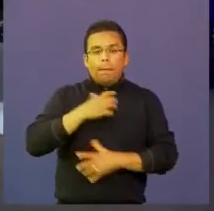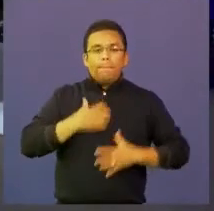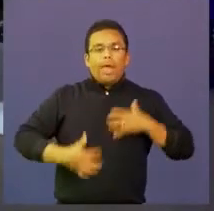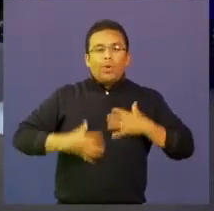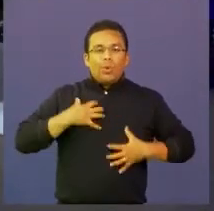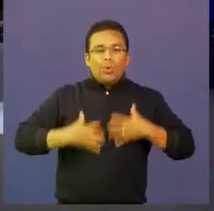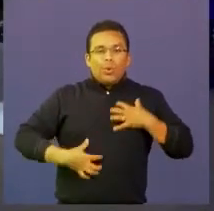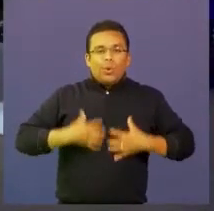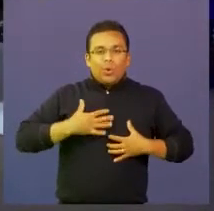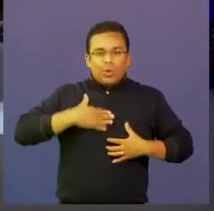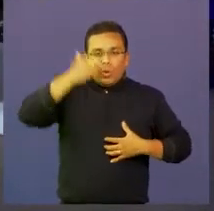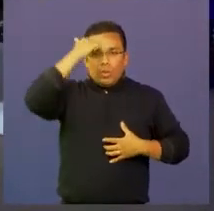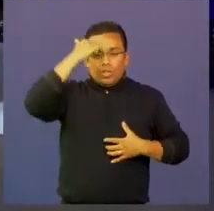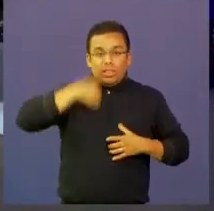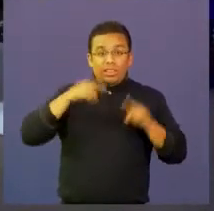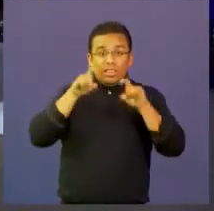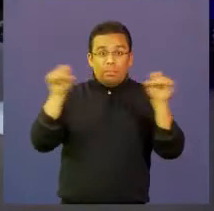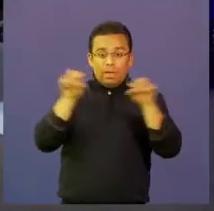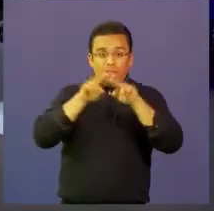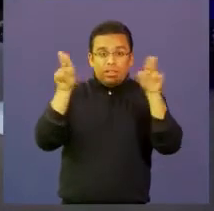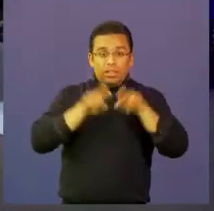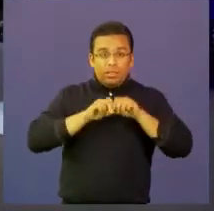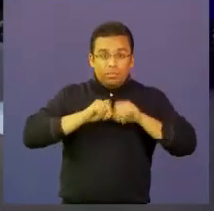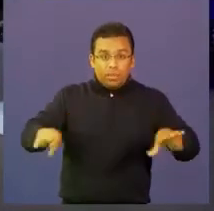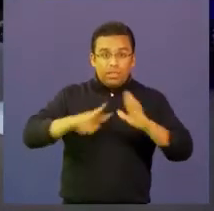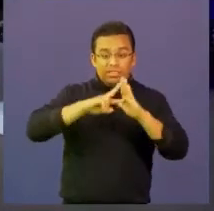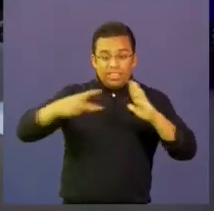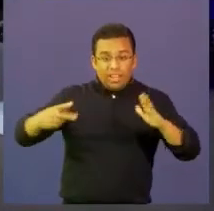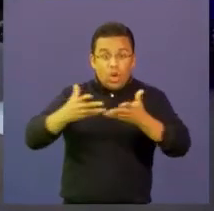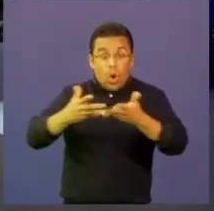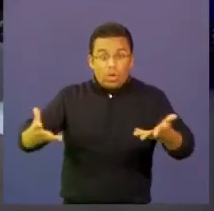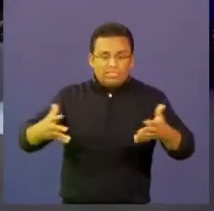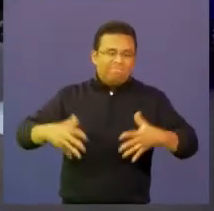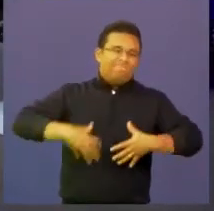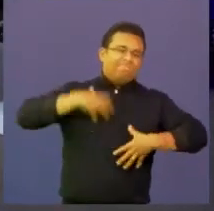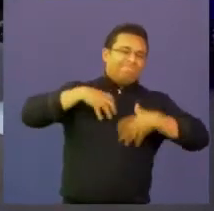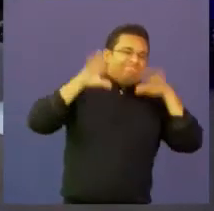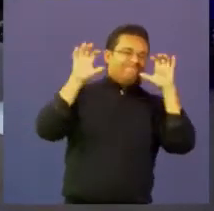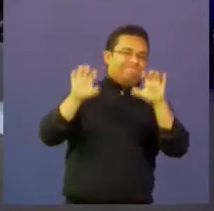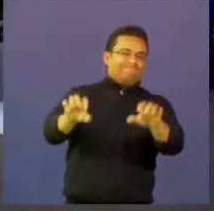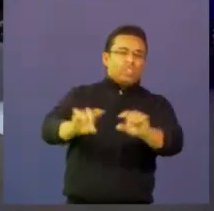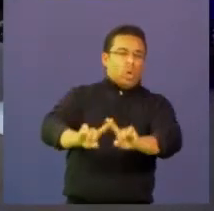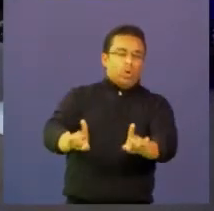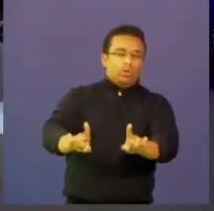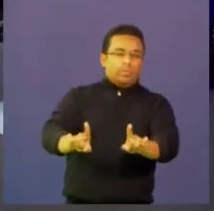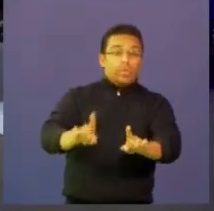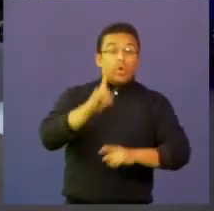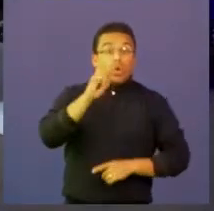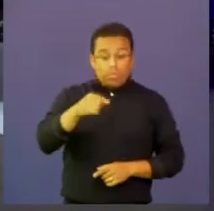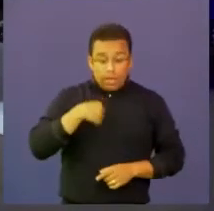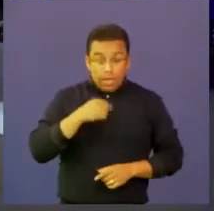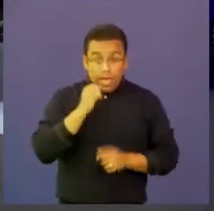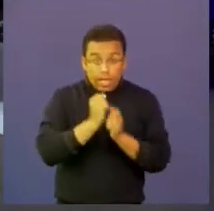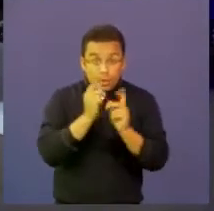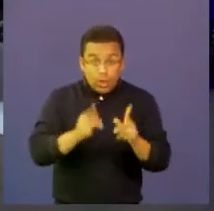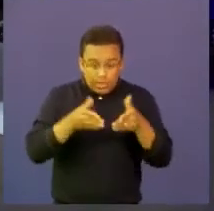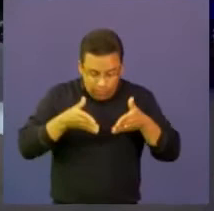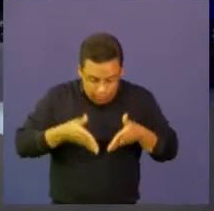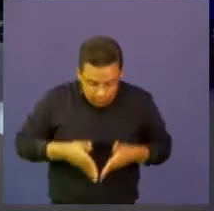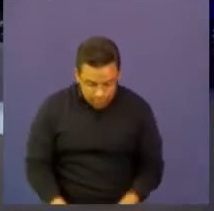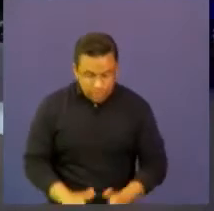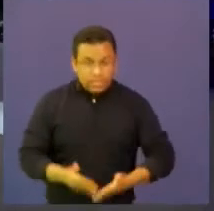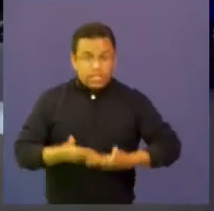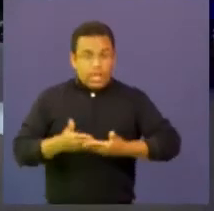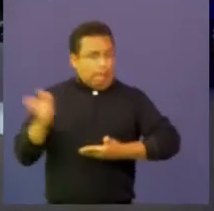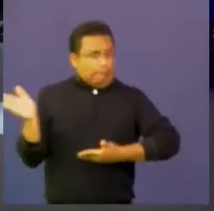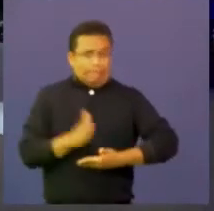docente a la tecnología y que el estudiante desde que nace porque eso es lo que tienen los niños hoy en